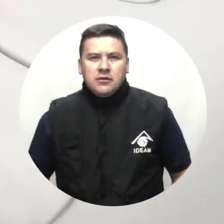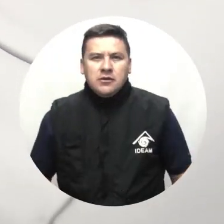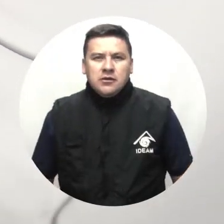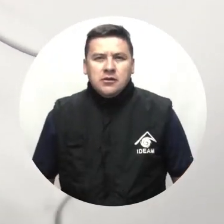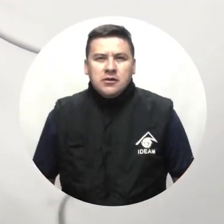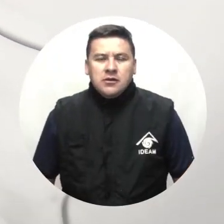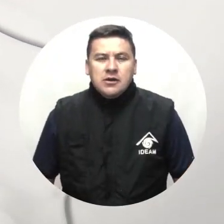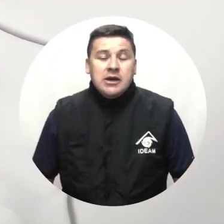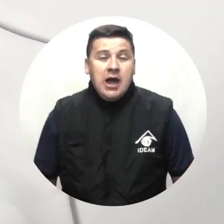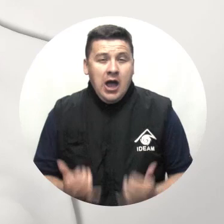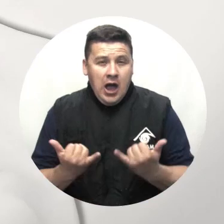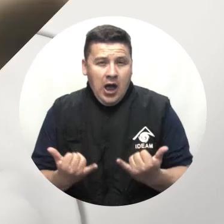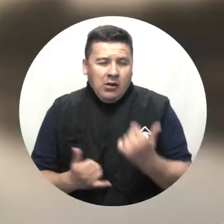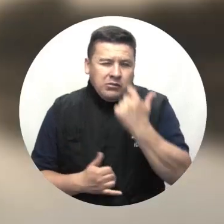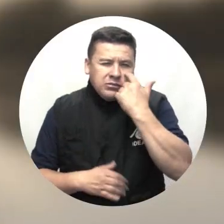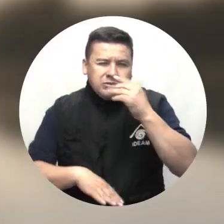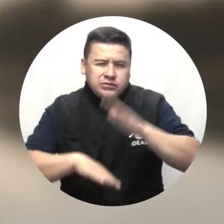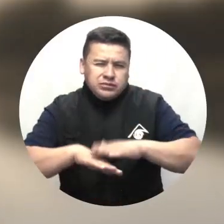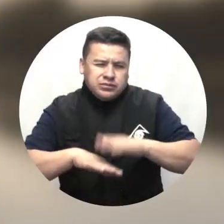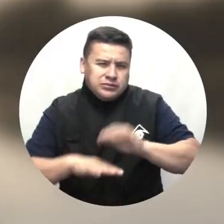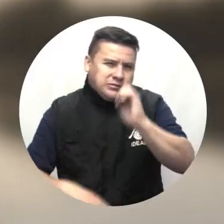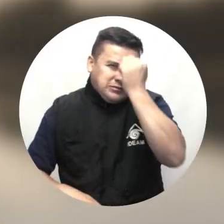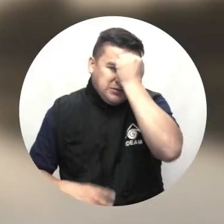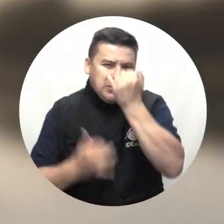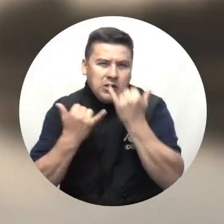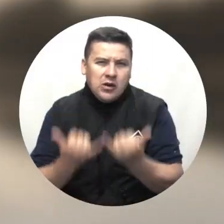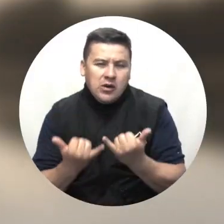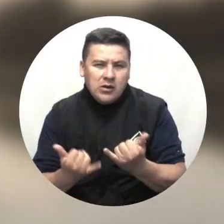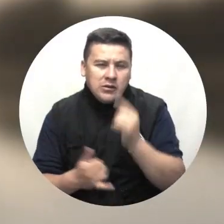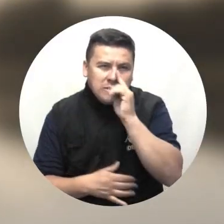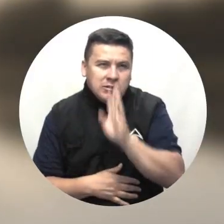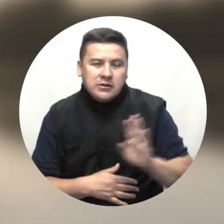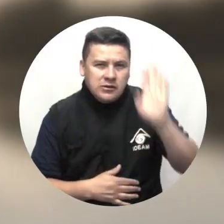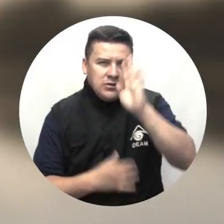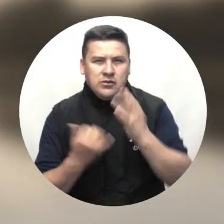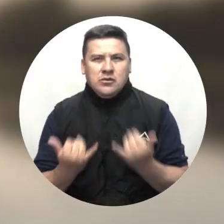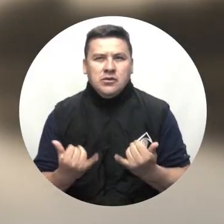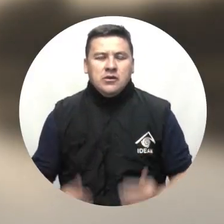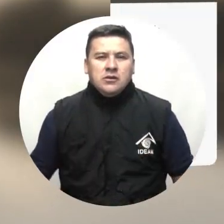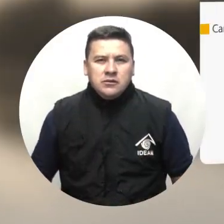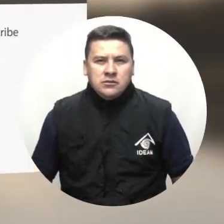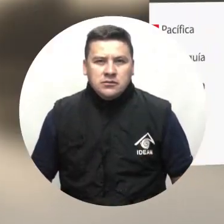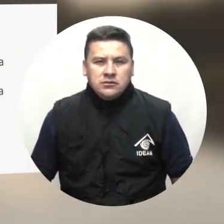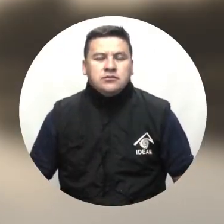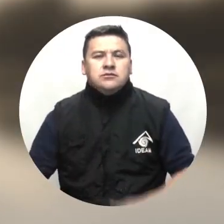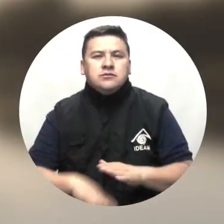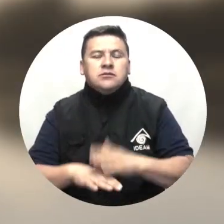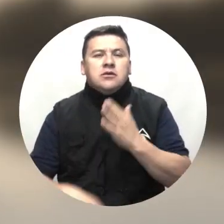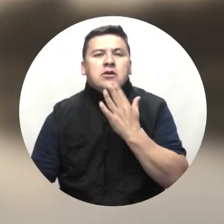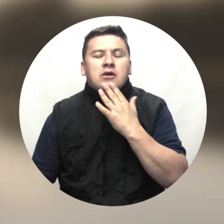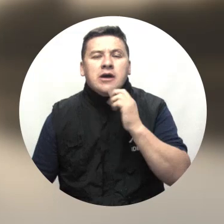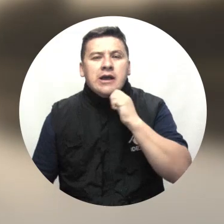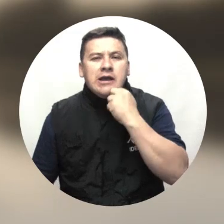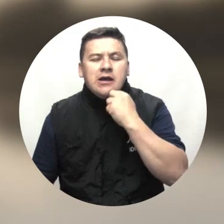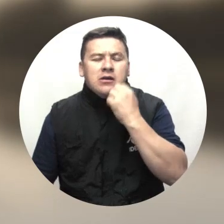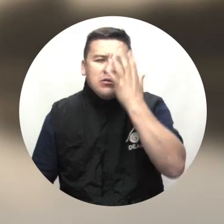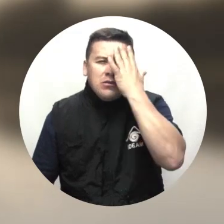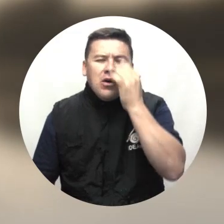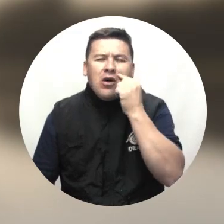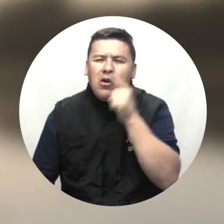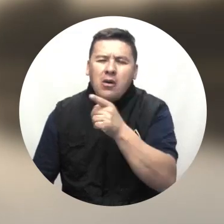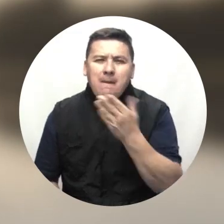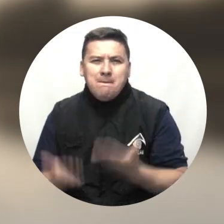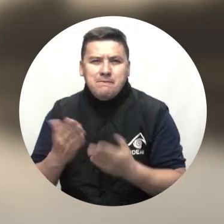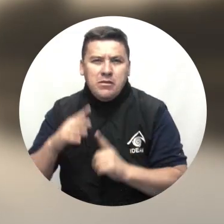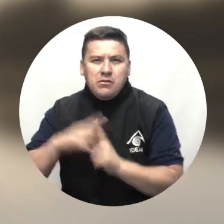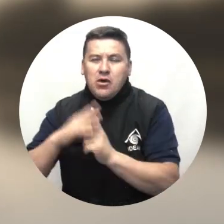Música Ahora mucha atención a las principales alertas para hoy a nivel nacional Alerta naranja por probabilidad